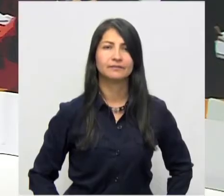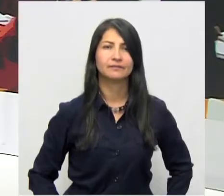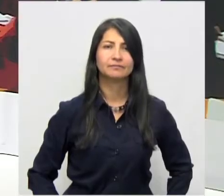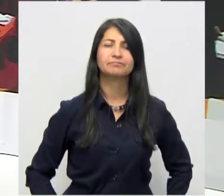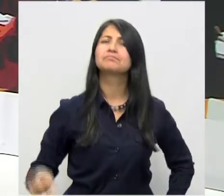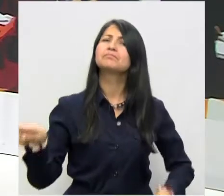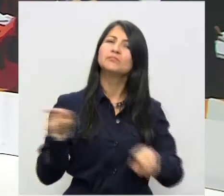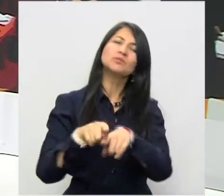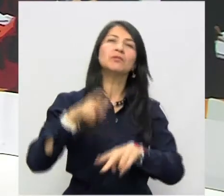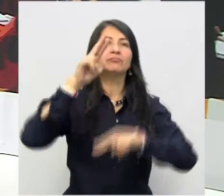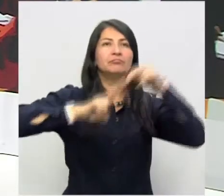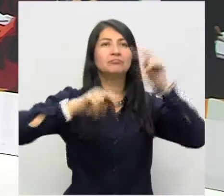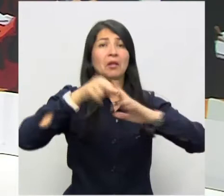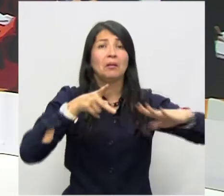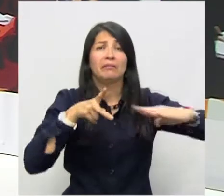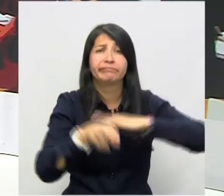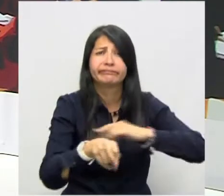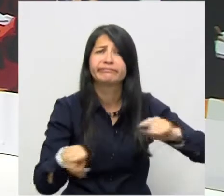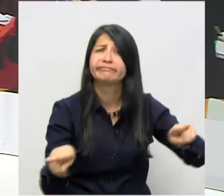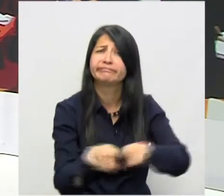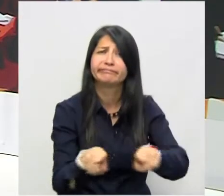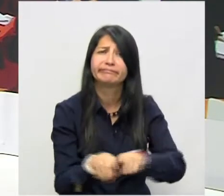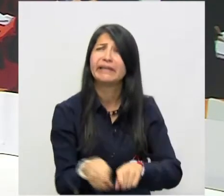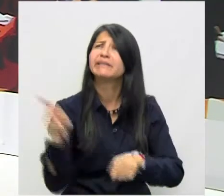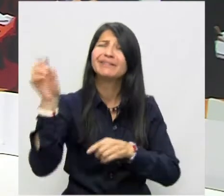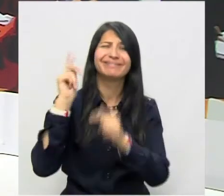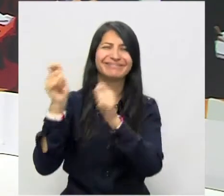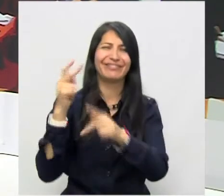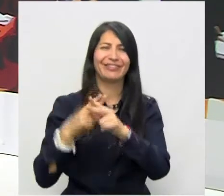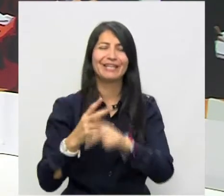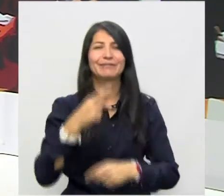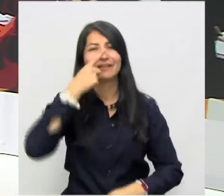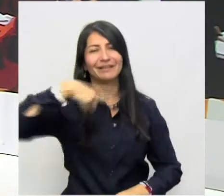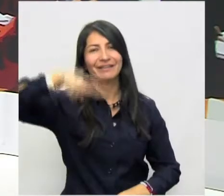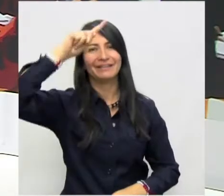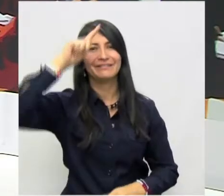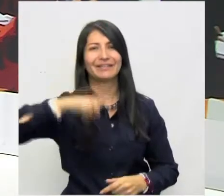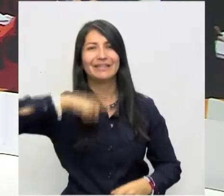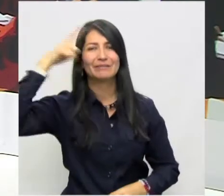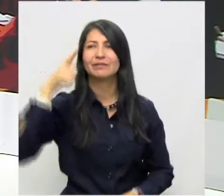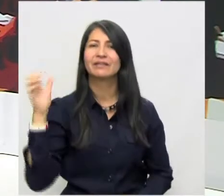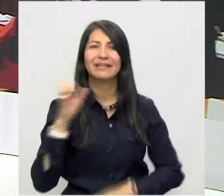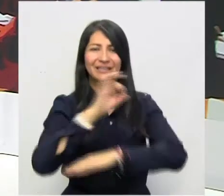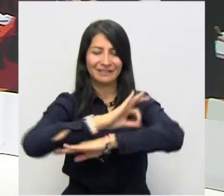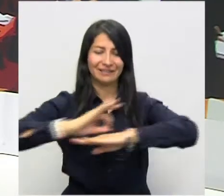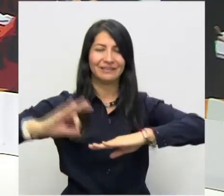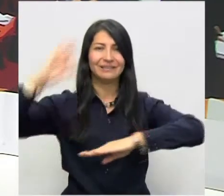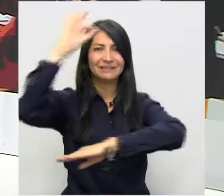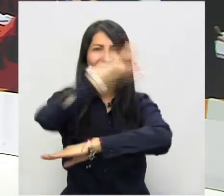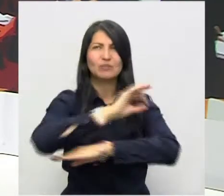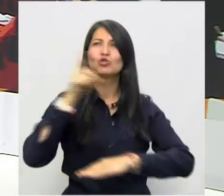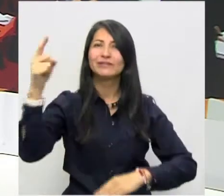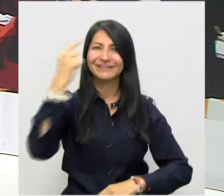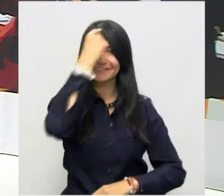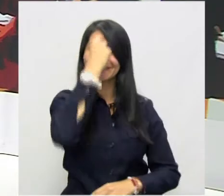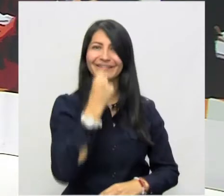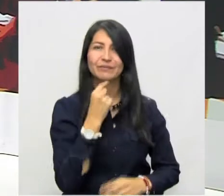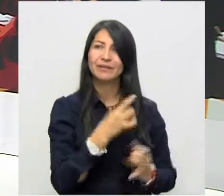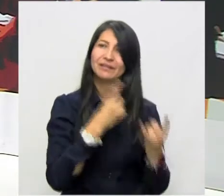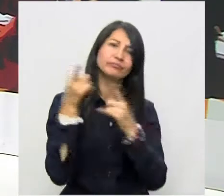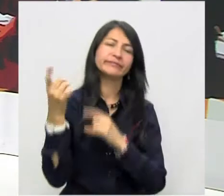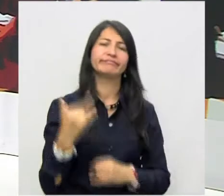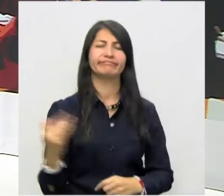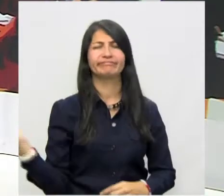En un elefante blanco terminó convertida la nueva sede de la Escuela Superior de Administración Pública ESAP en Santa Marta. La